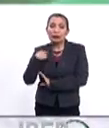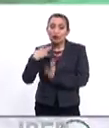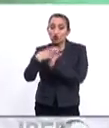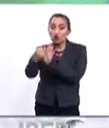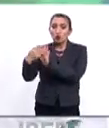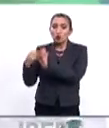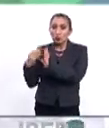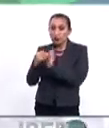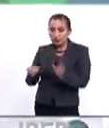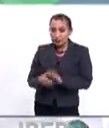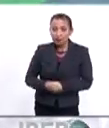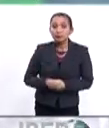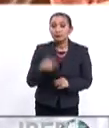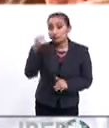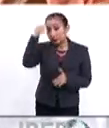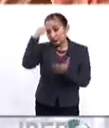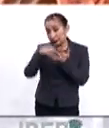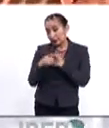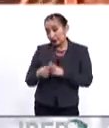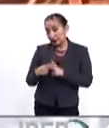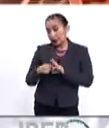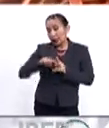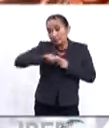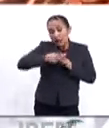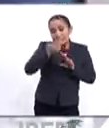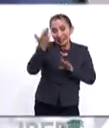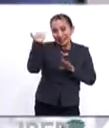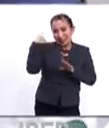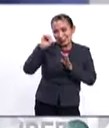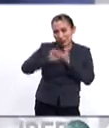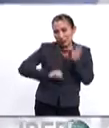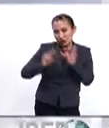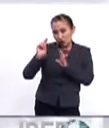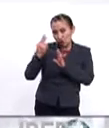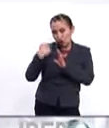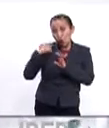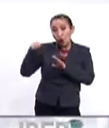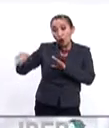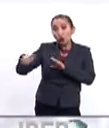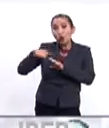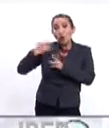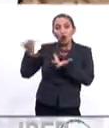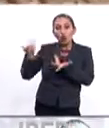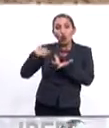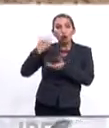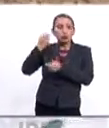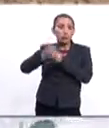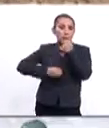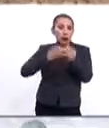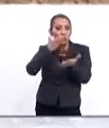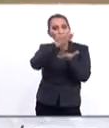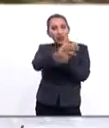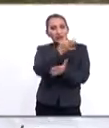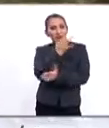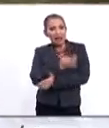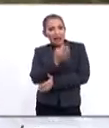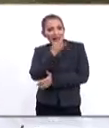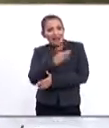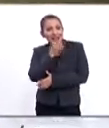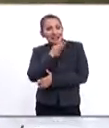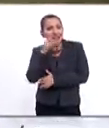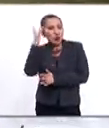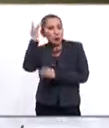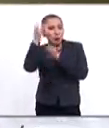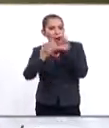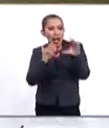transmisibilidad. Se estima que el brote inició el pasado mes de noviembre, cuando un peón asistió a una fiesta de